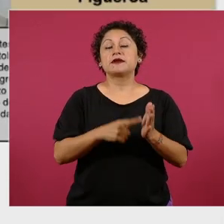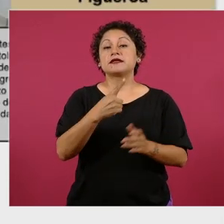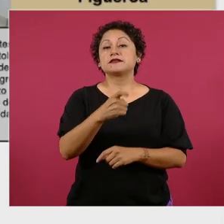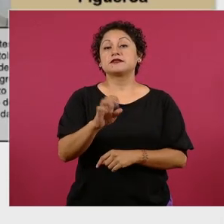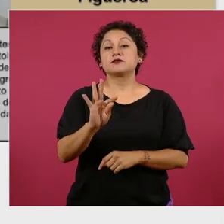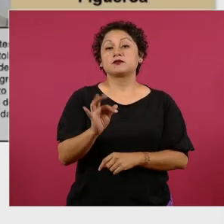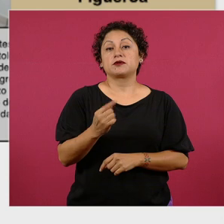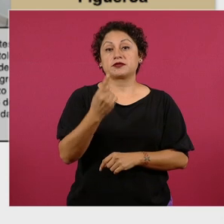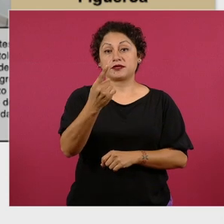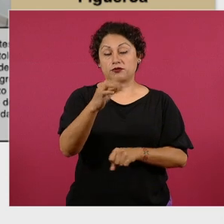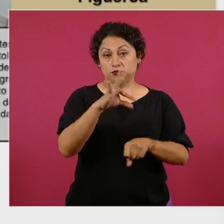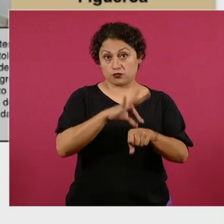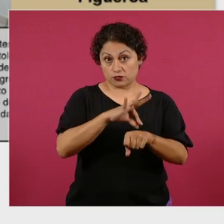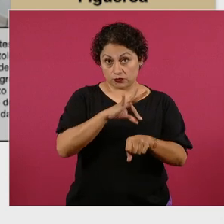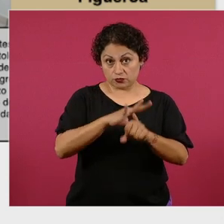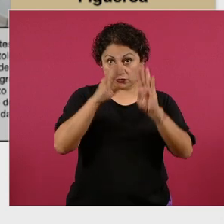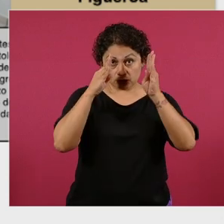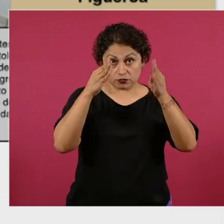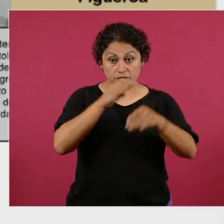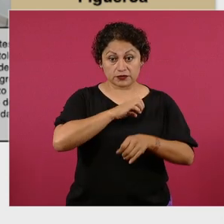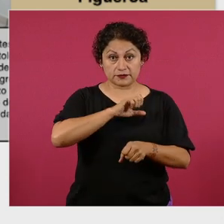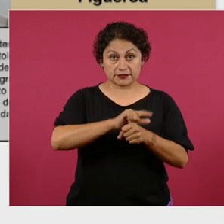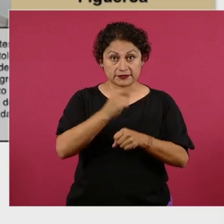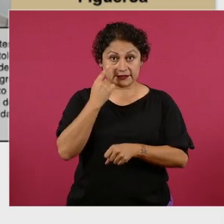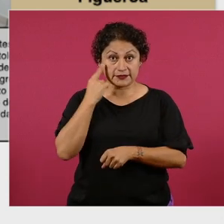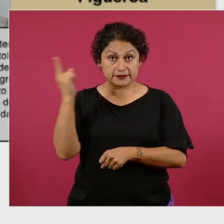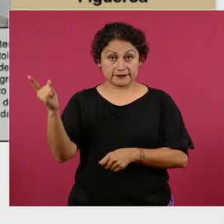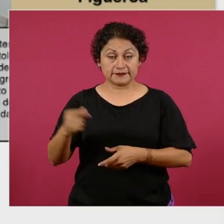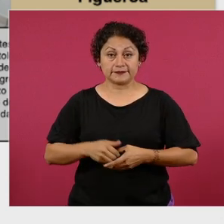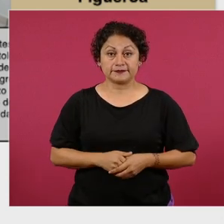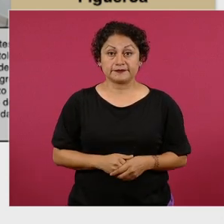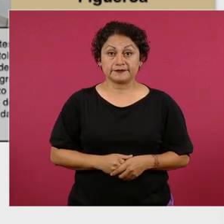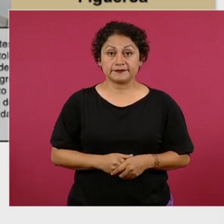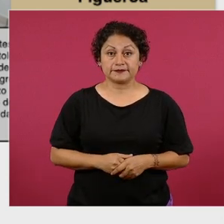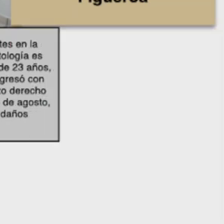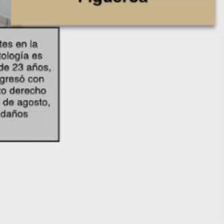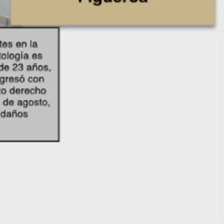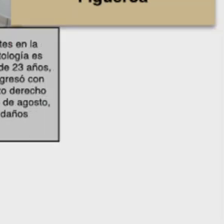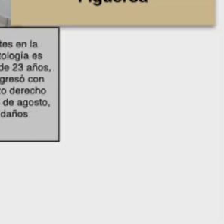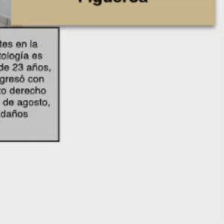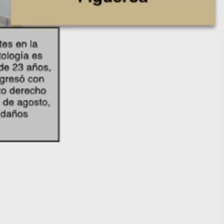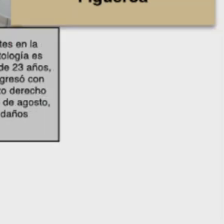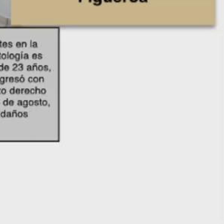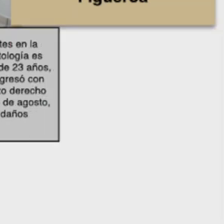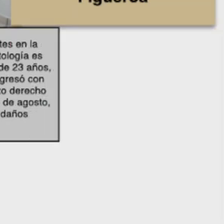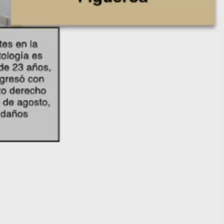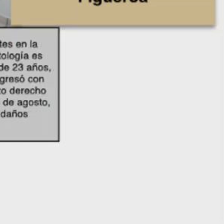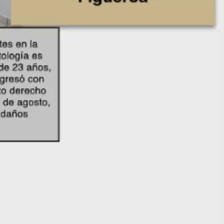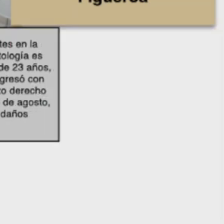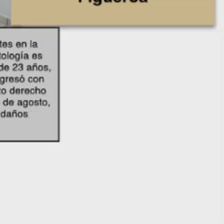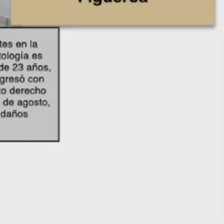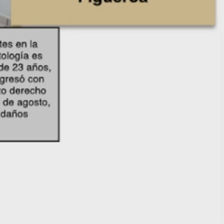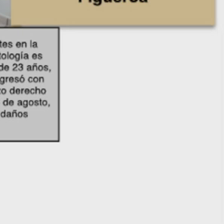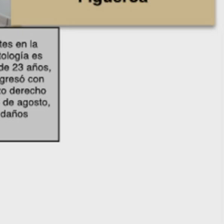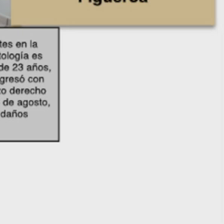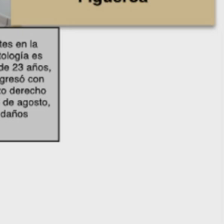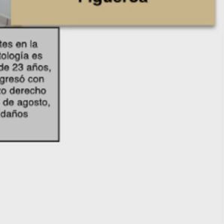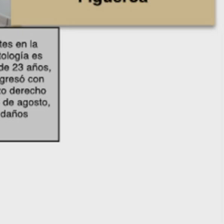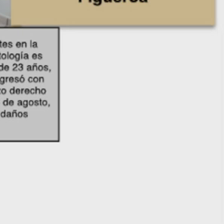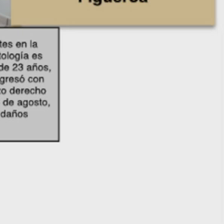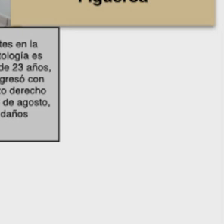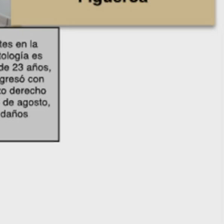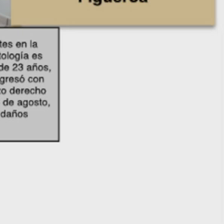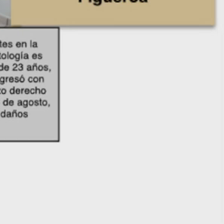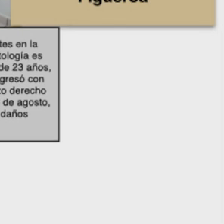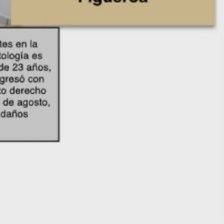especialistas para 53 hospitales. En 2024 se ha incrementado a mil 355, un incremento del 18